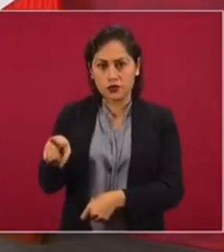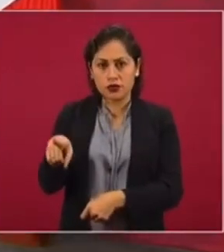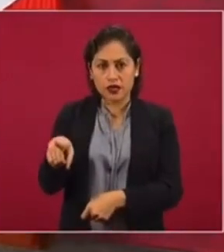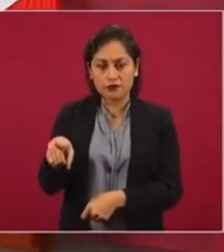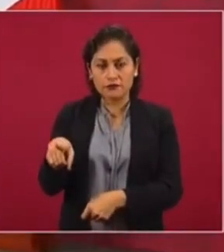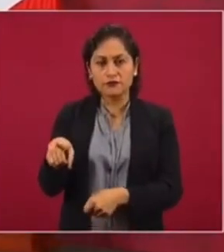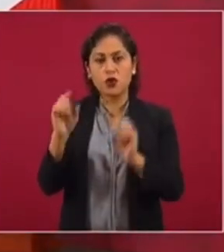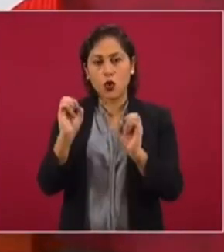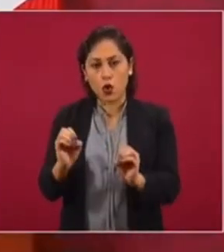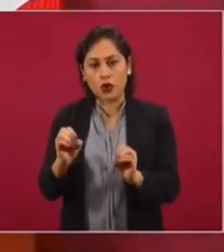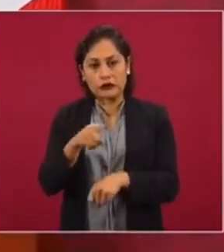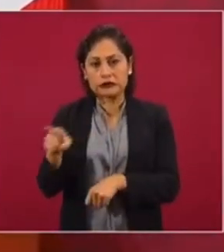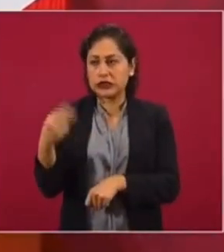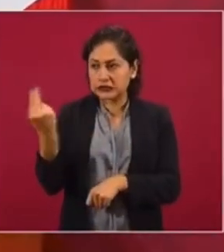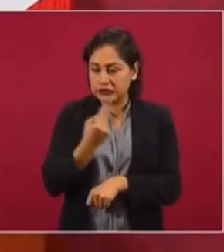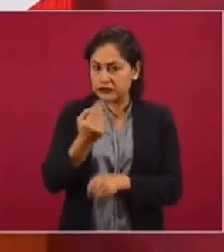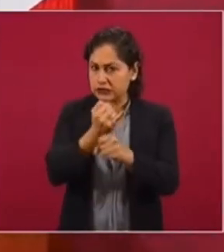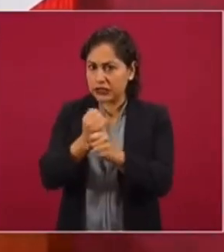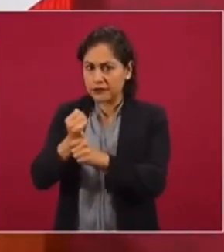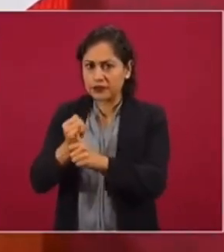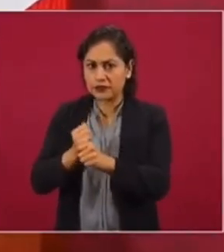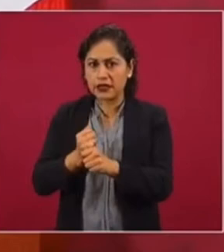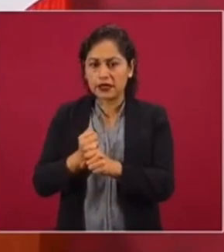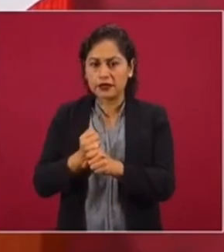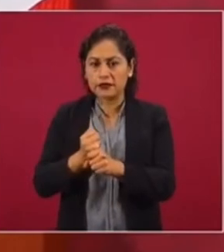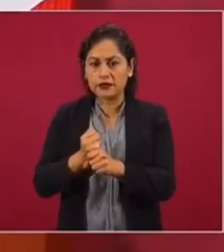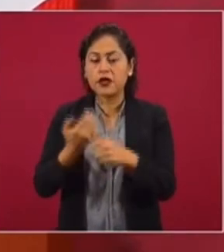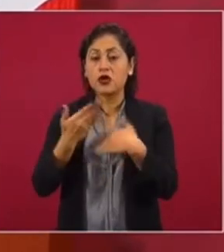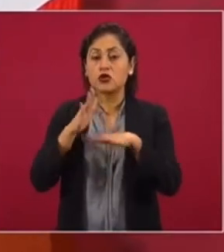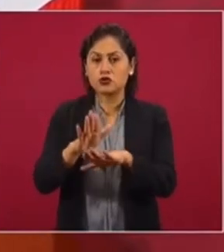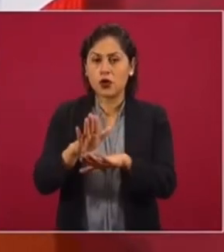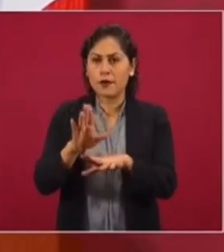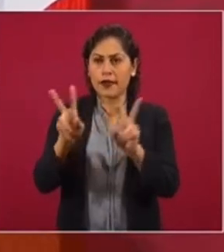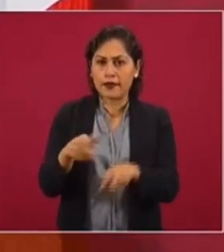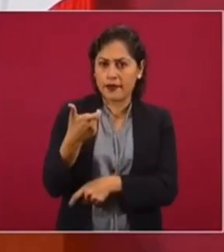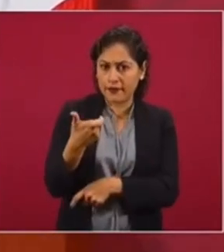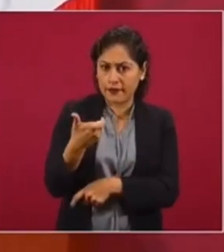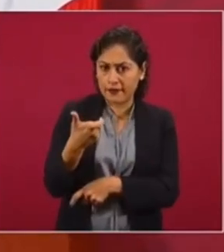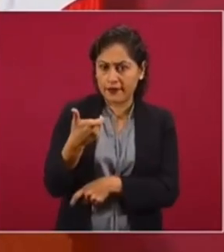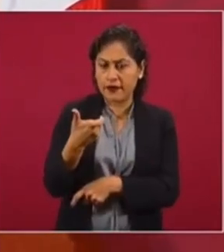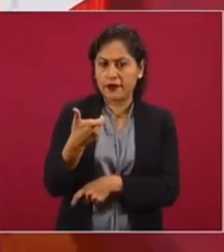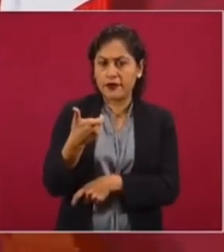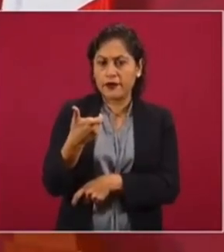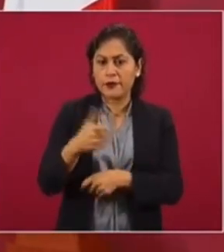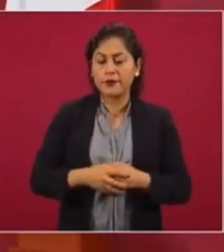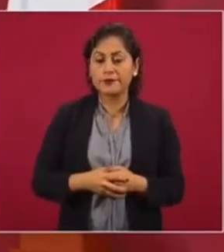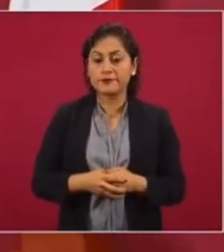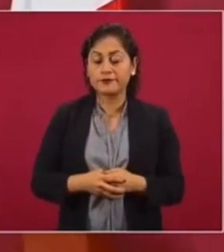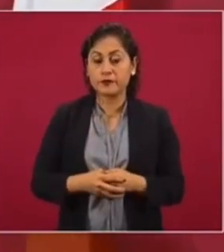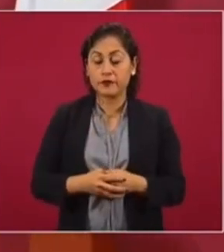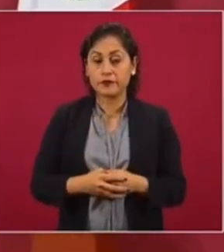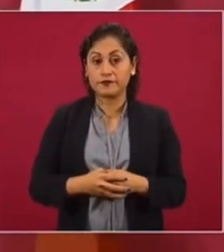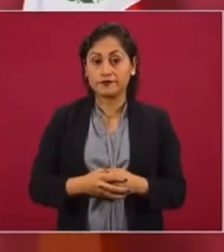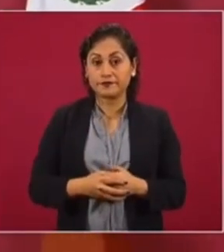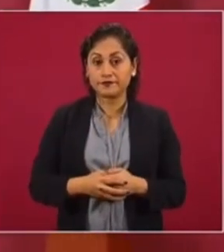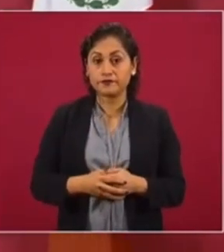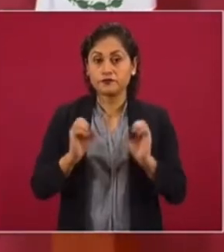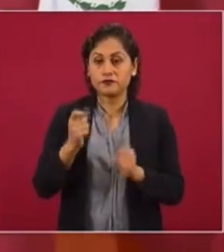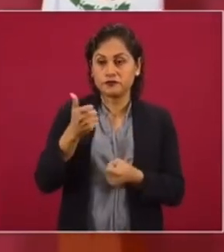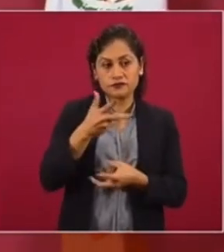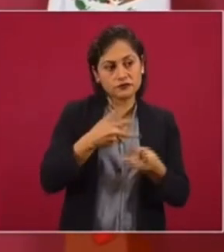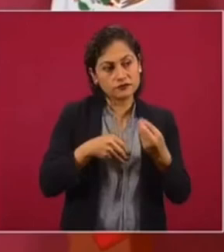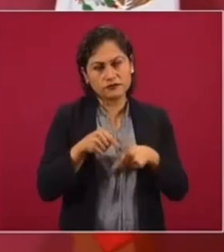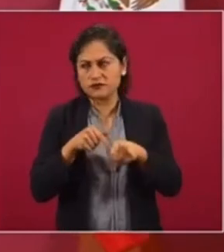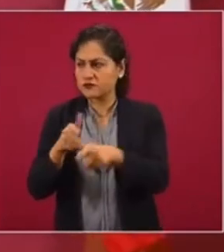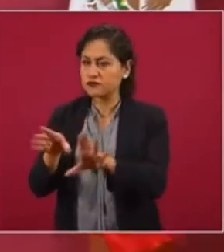que requiera saber sobre el manejo del dinero, darle seguimiento al dinero